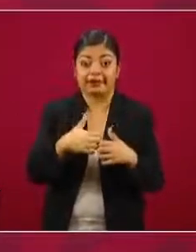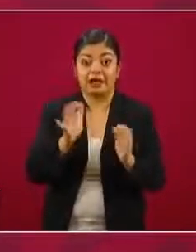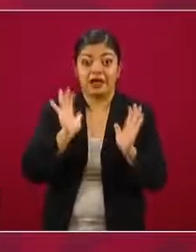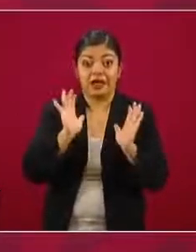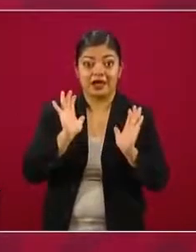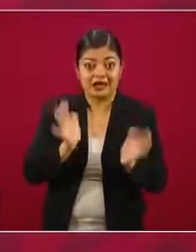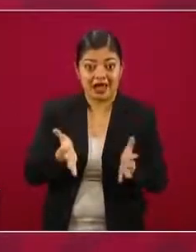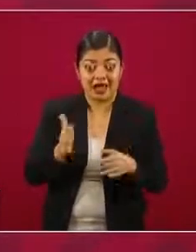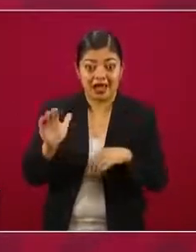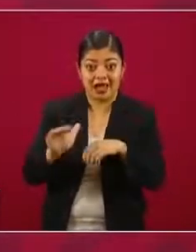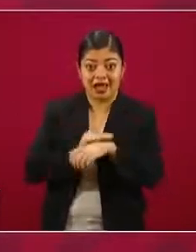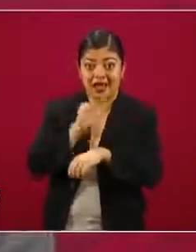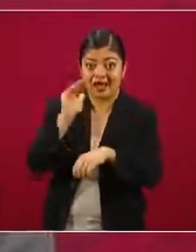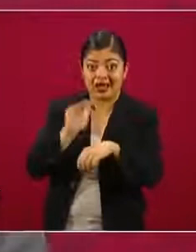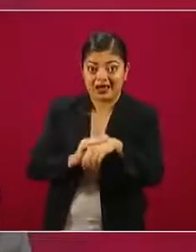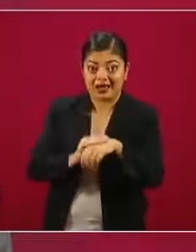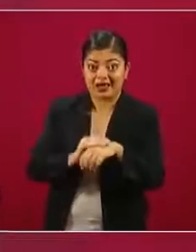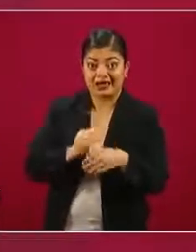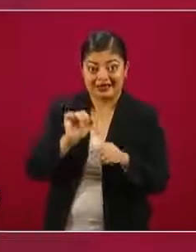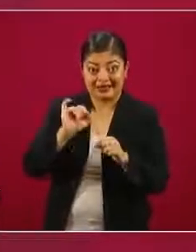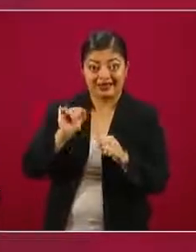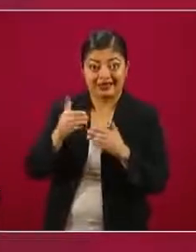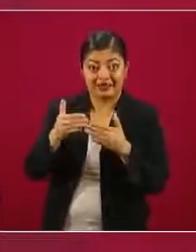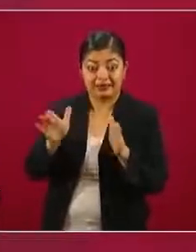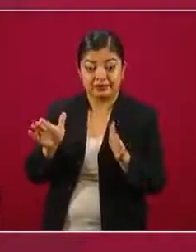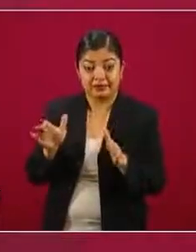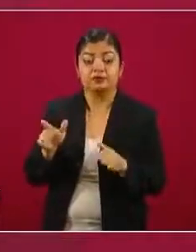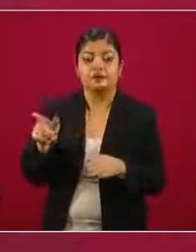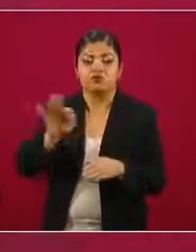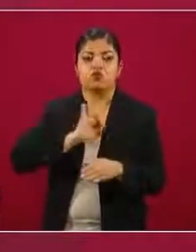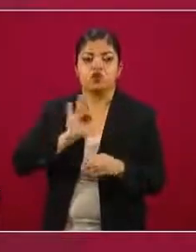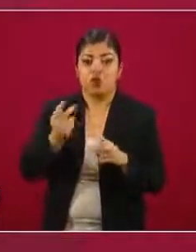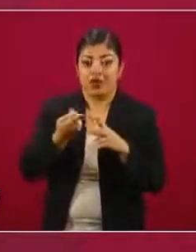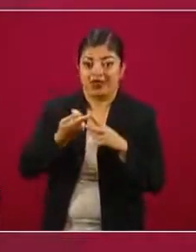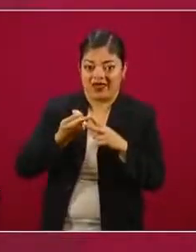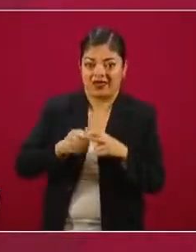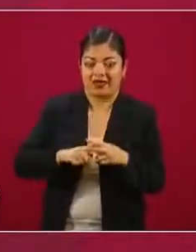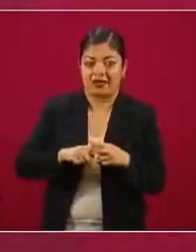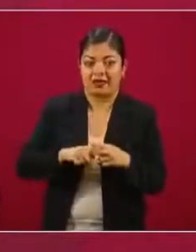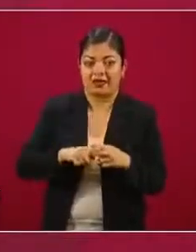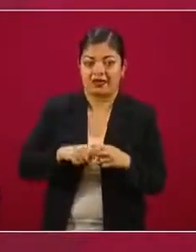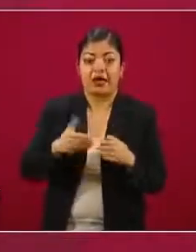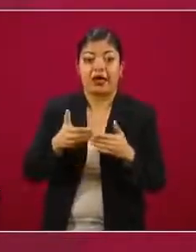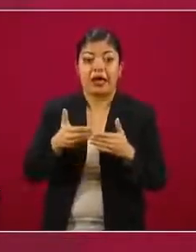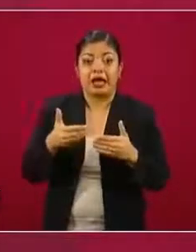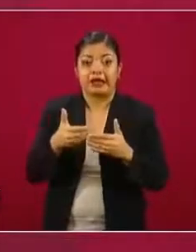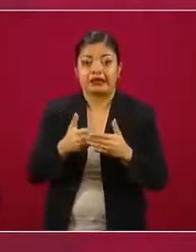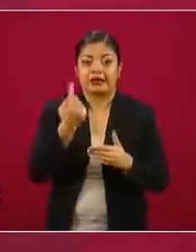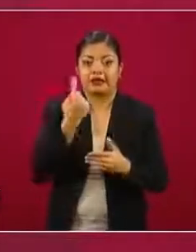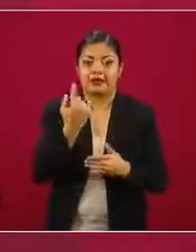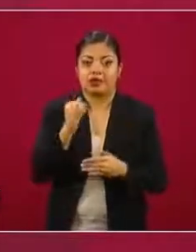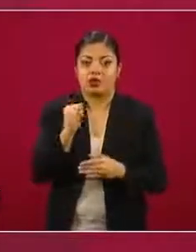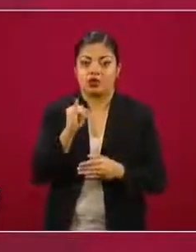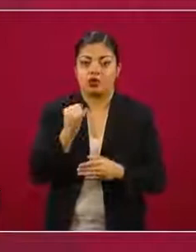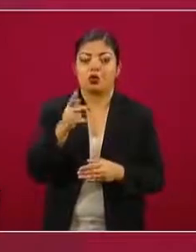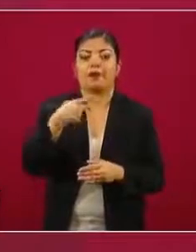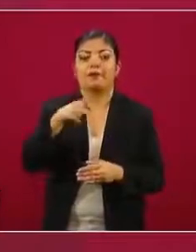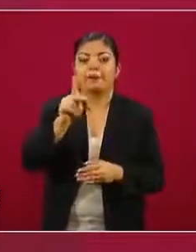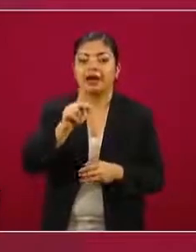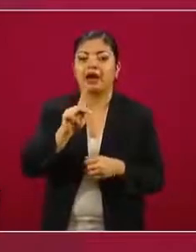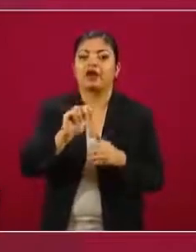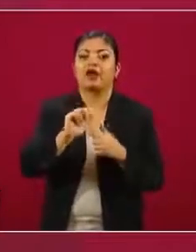este protocolo, entonces podría llegar a iniciar labores antes del primero de junio, pero insisto, de manera